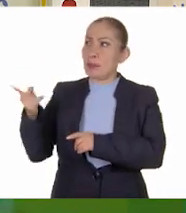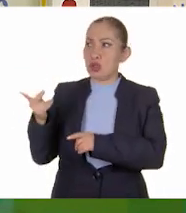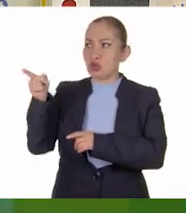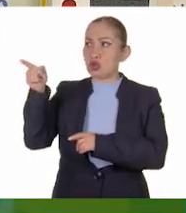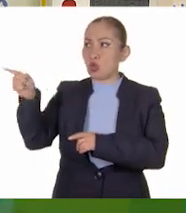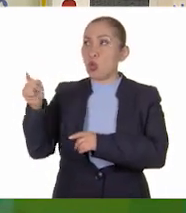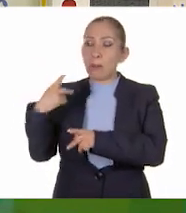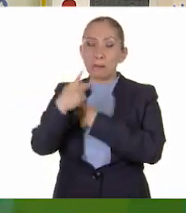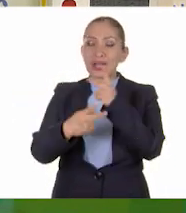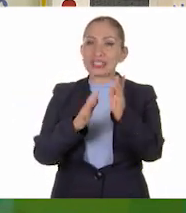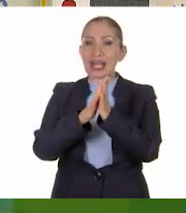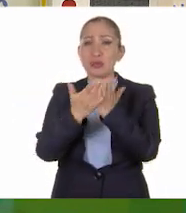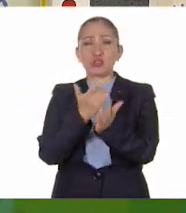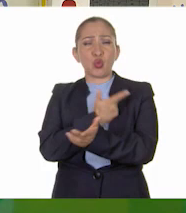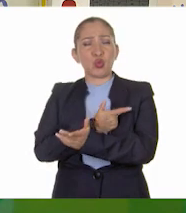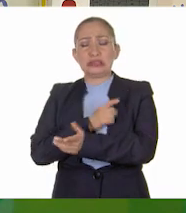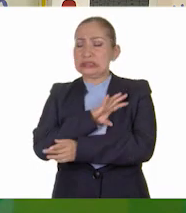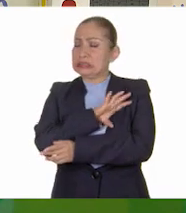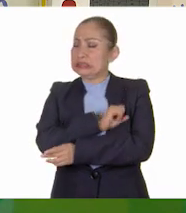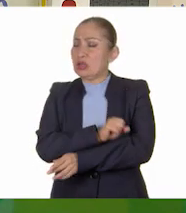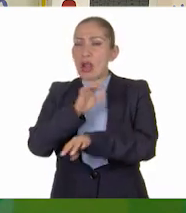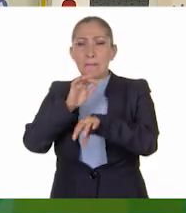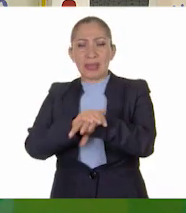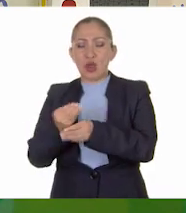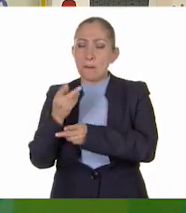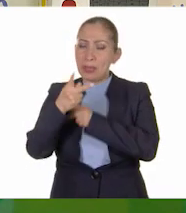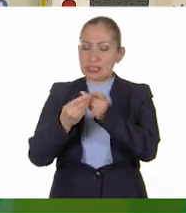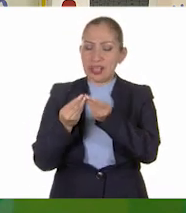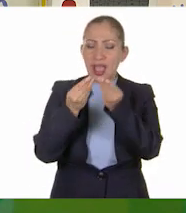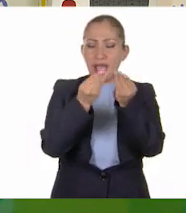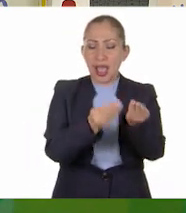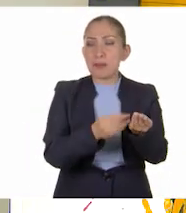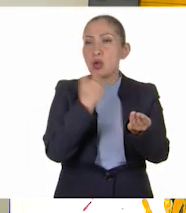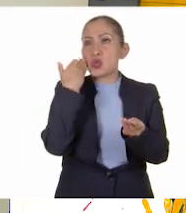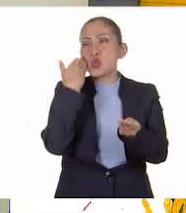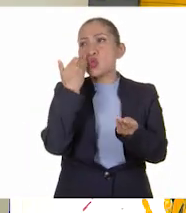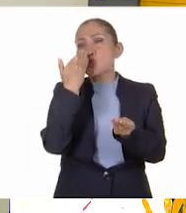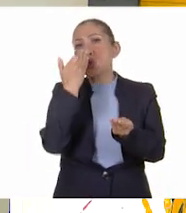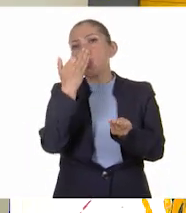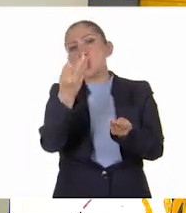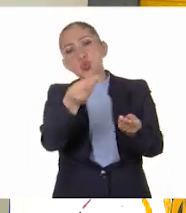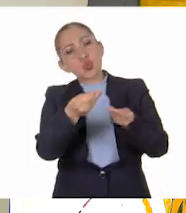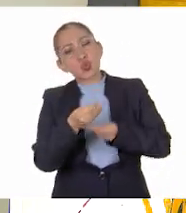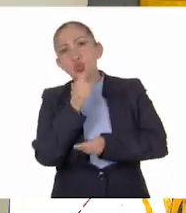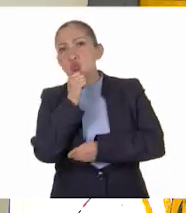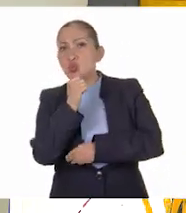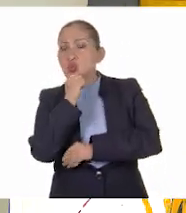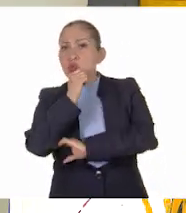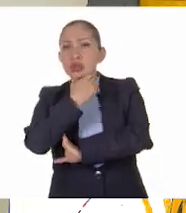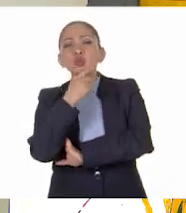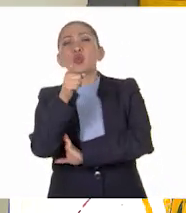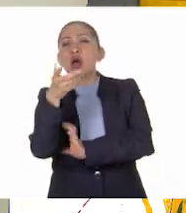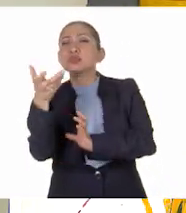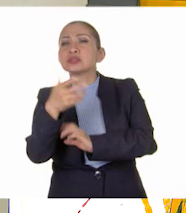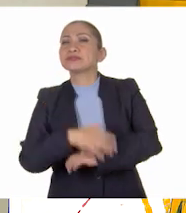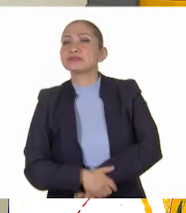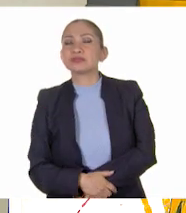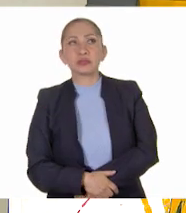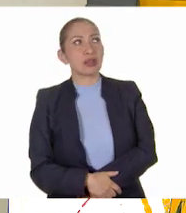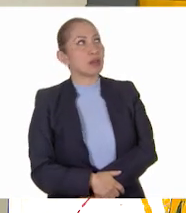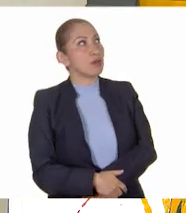prestas un libro que te gusta muchísimo a un amigo o a una amiga, pero ha pasado mucho tiempo y no te lo regresa. ¿Qué harías?